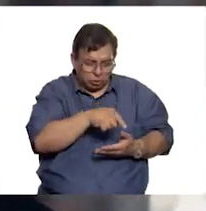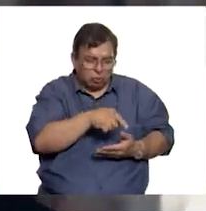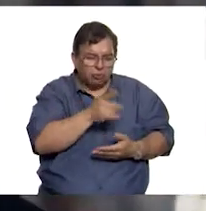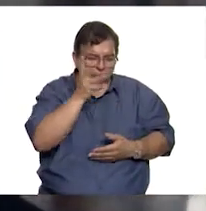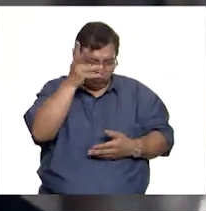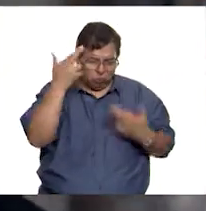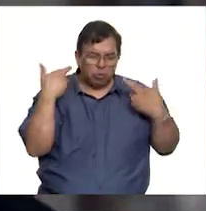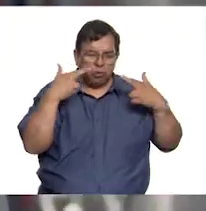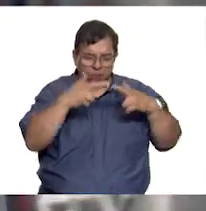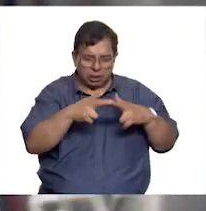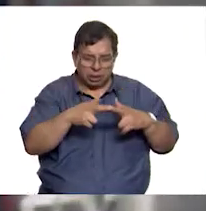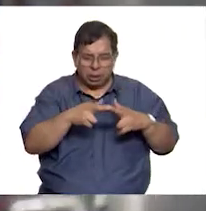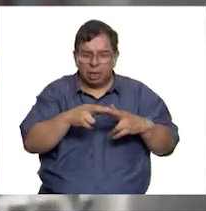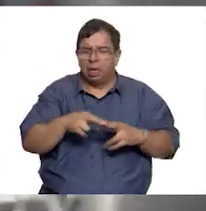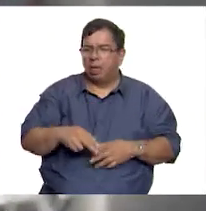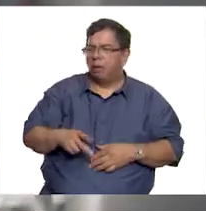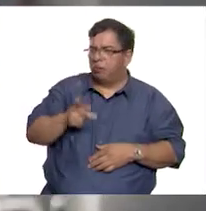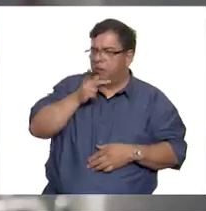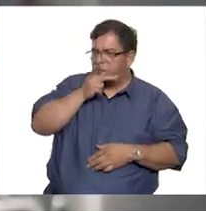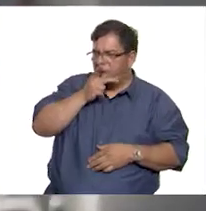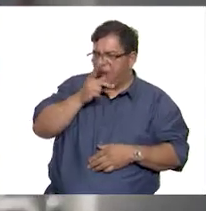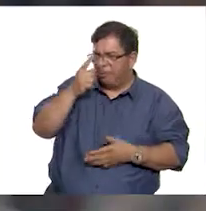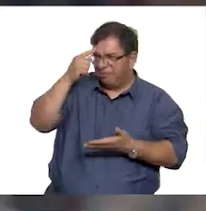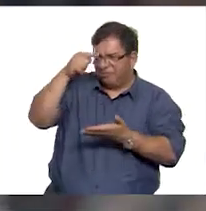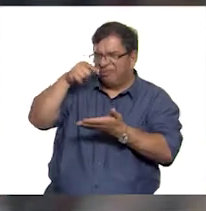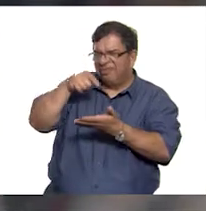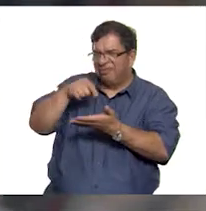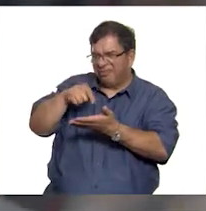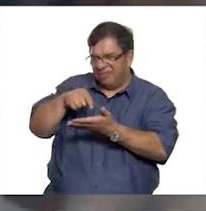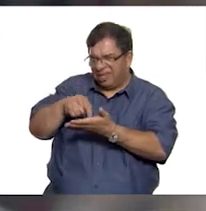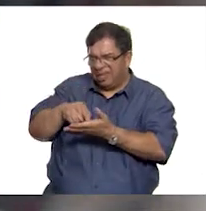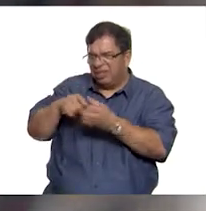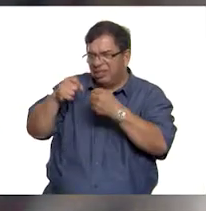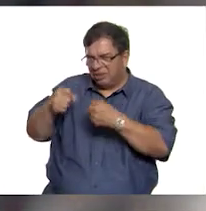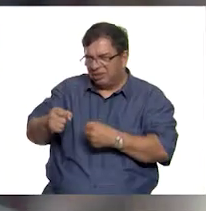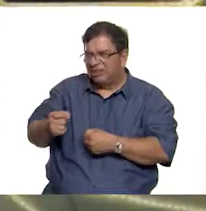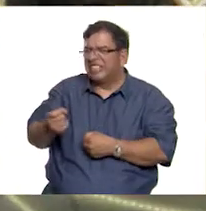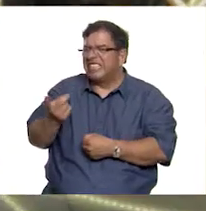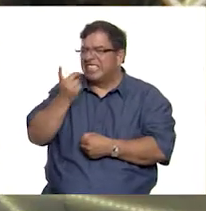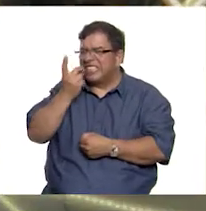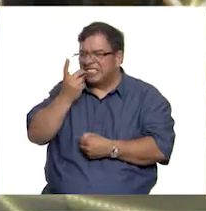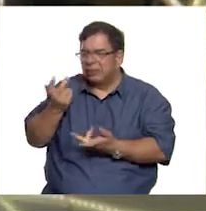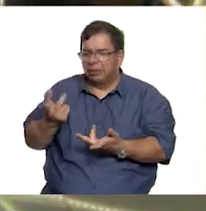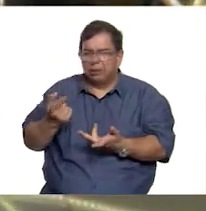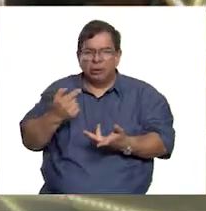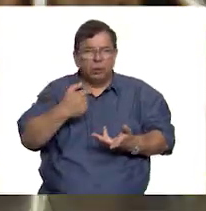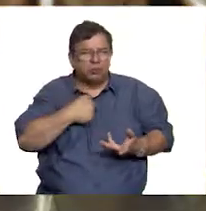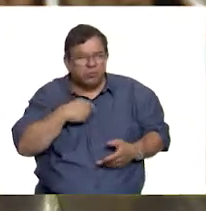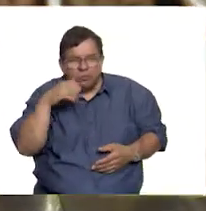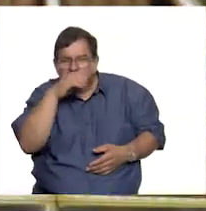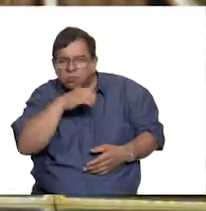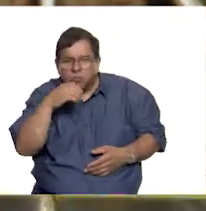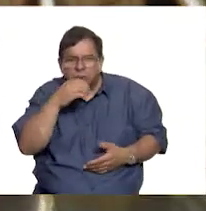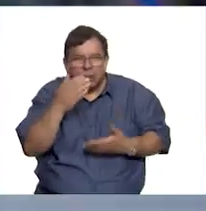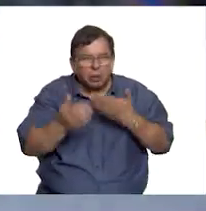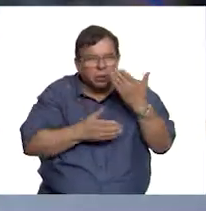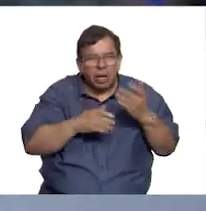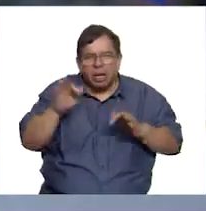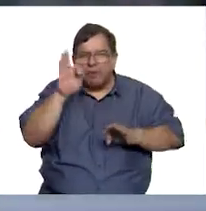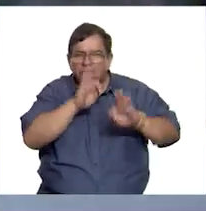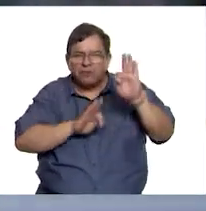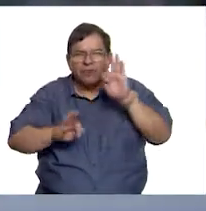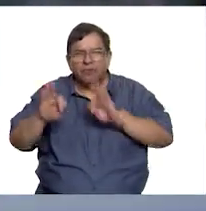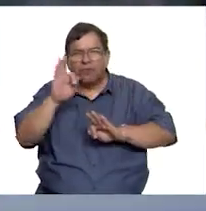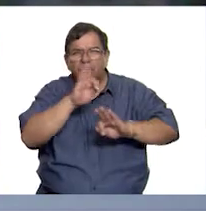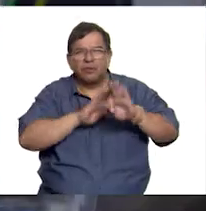maestra y mi papá le contestaba creo que es más seguro que seas dentista mi curiosidad mi llevó a estudiar física pero